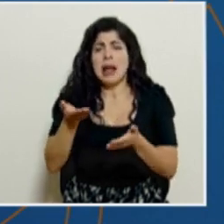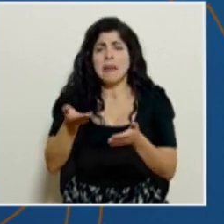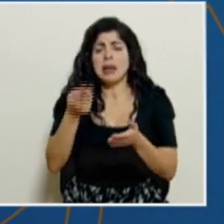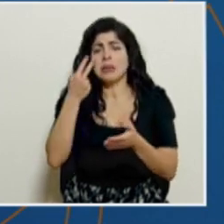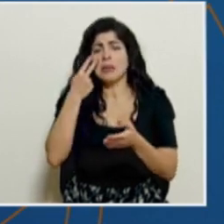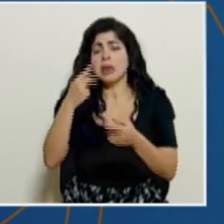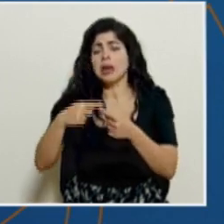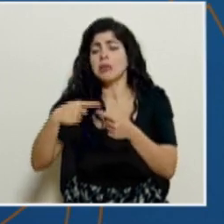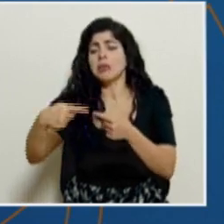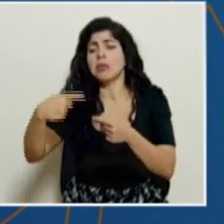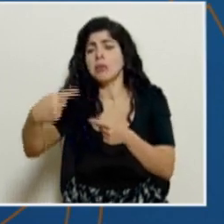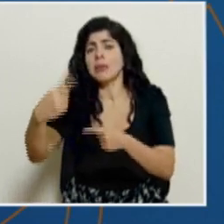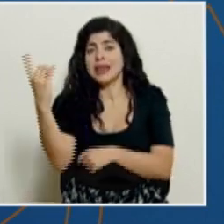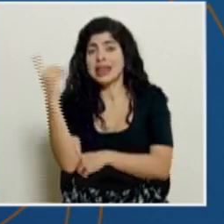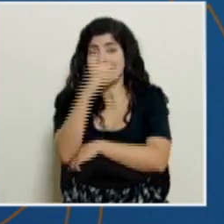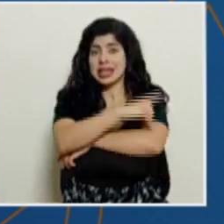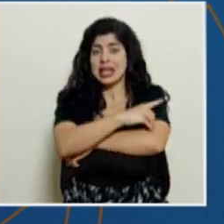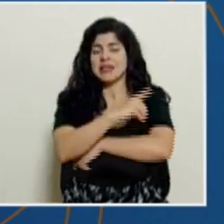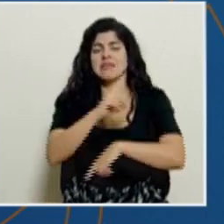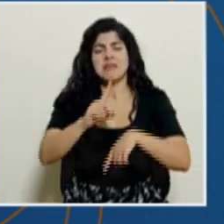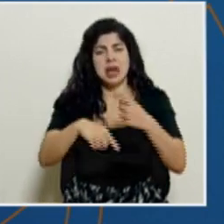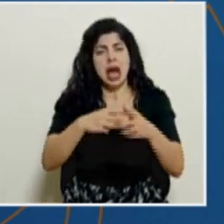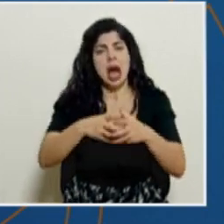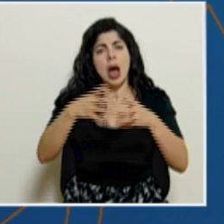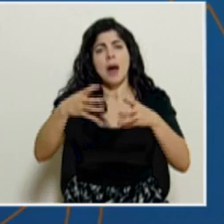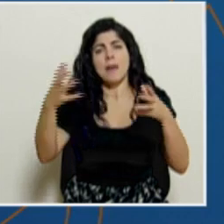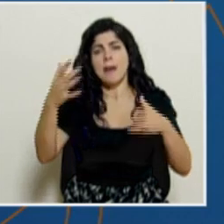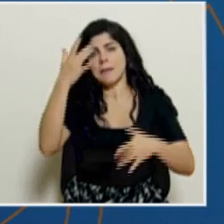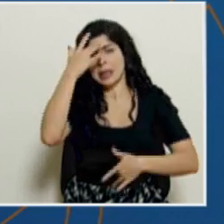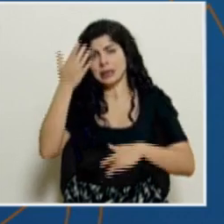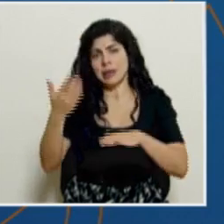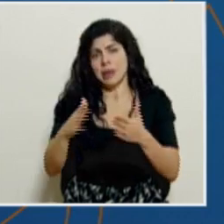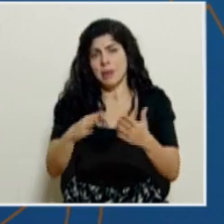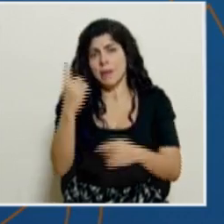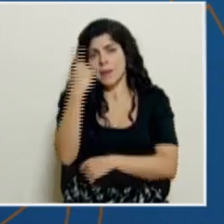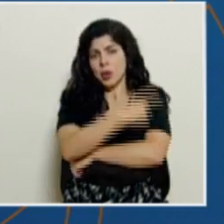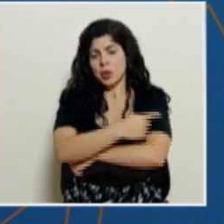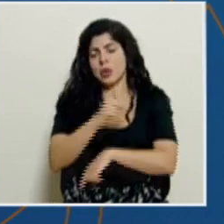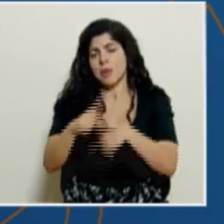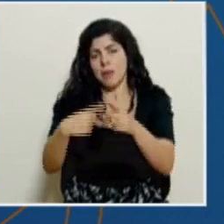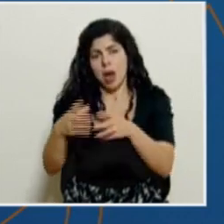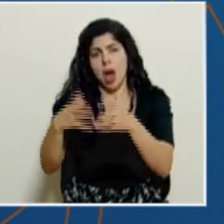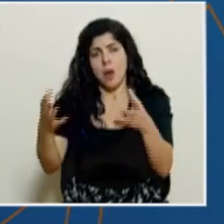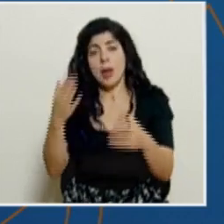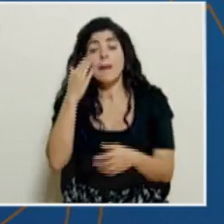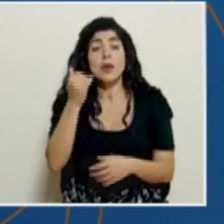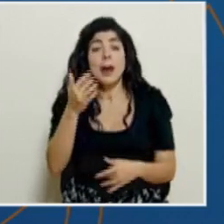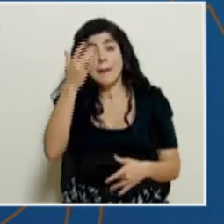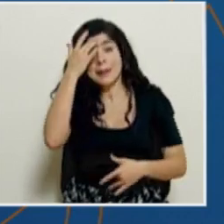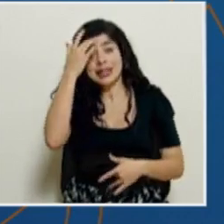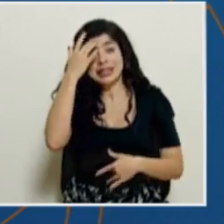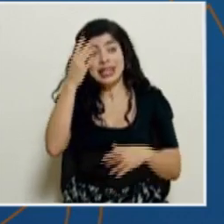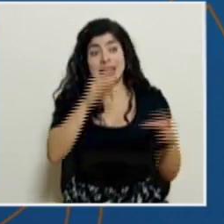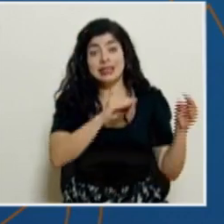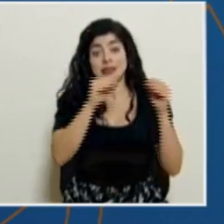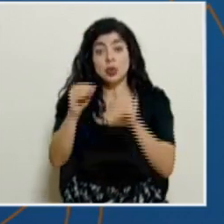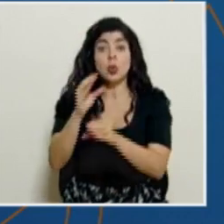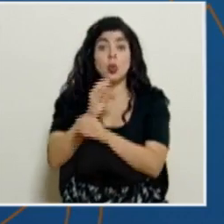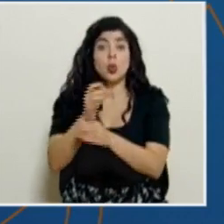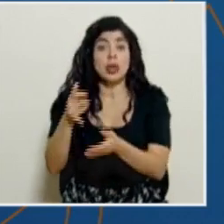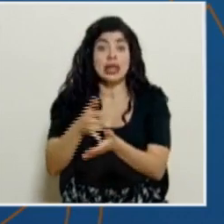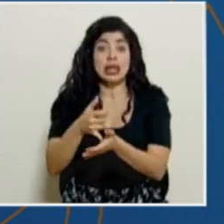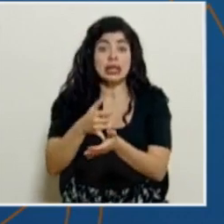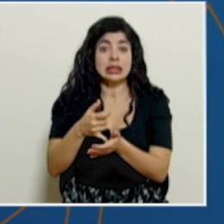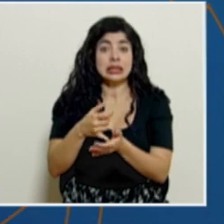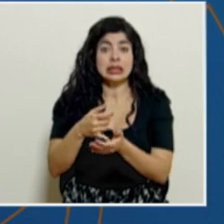reflejado en los próximos días en un aumento de los pacientes que van a fallecer por día. Porque de los pacientes que ingresan en cuidados intensivos,